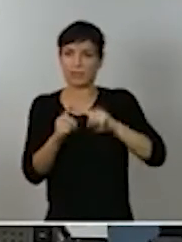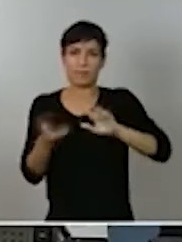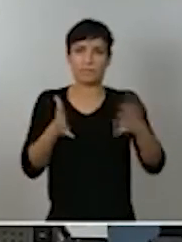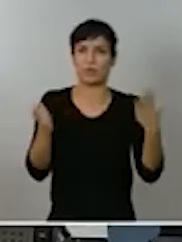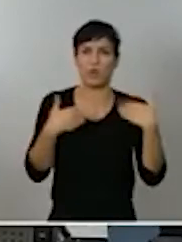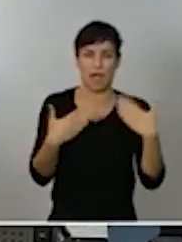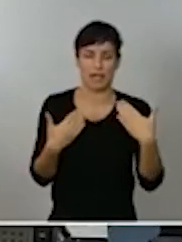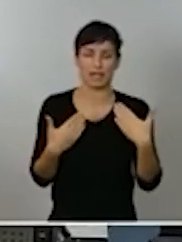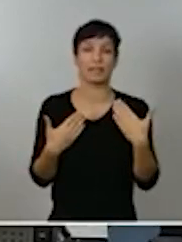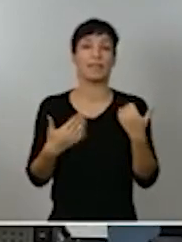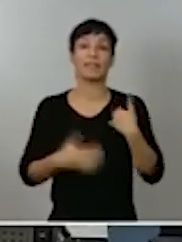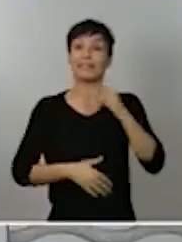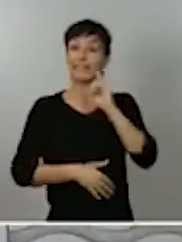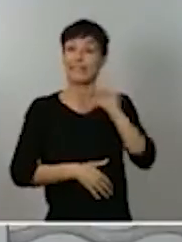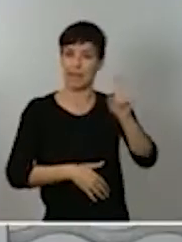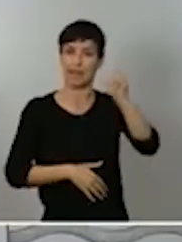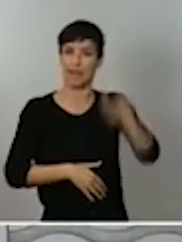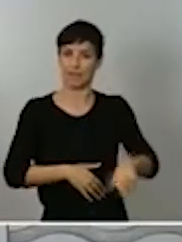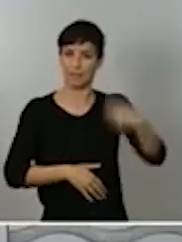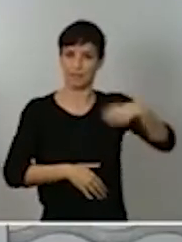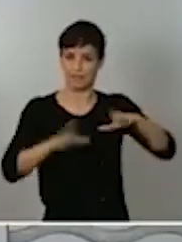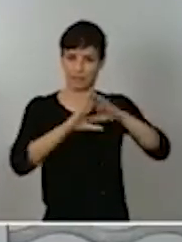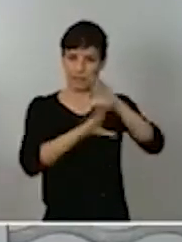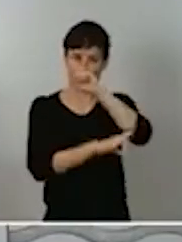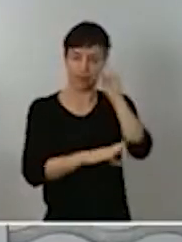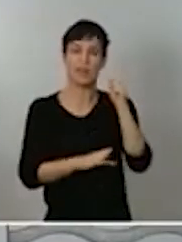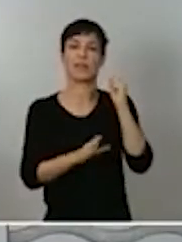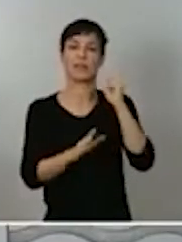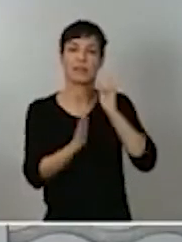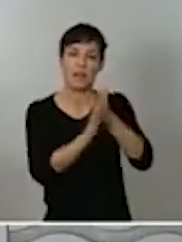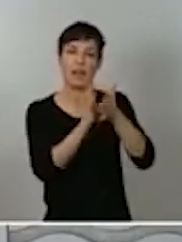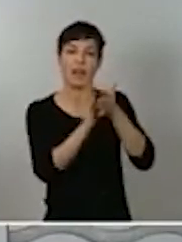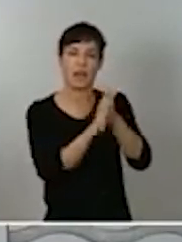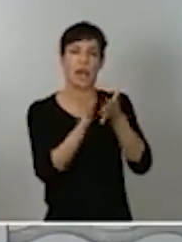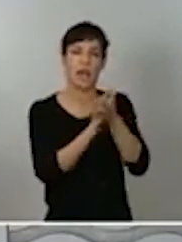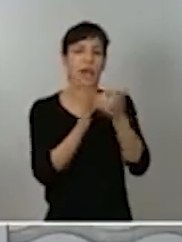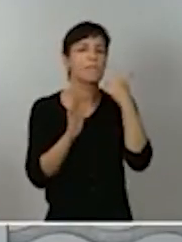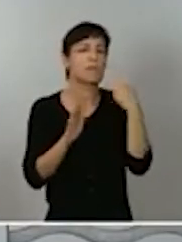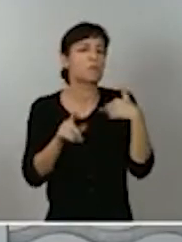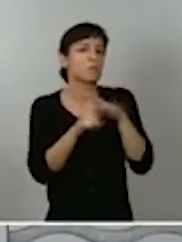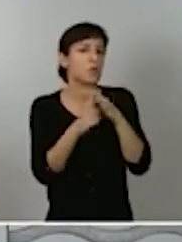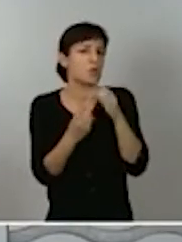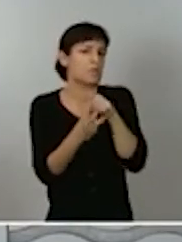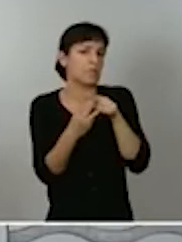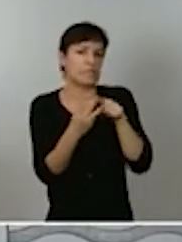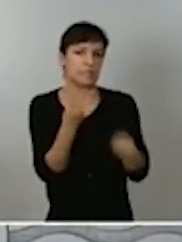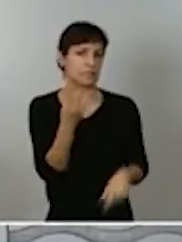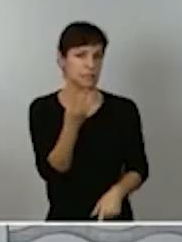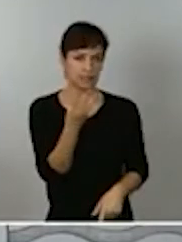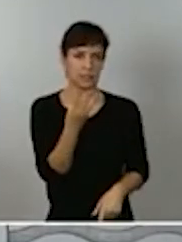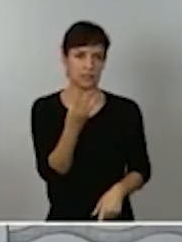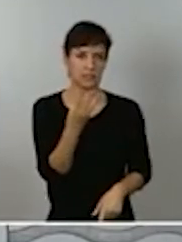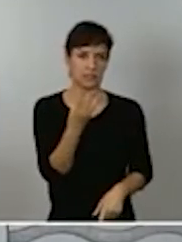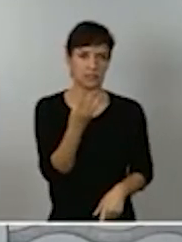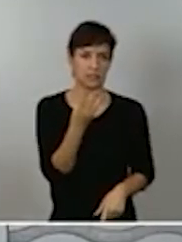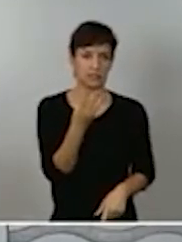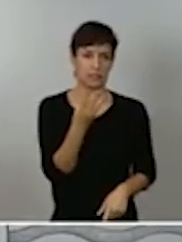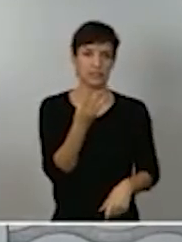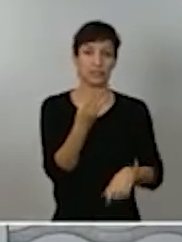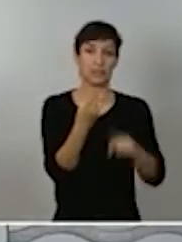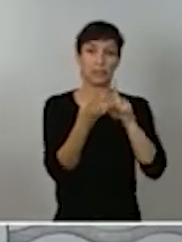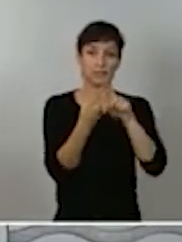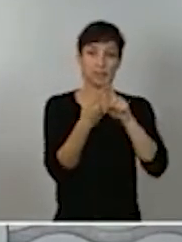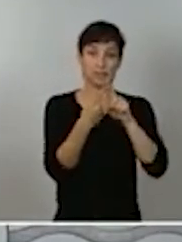presidente le trasladó a la presidenta de la Comunidad Autónoma de Madrid que le proponía tres escenarios. En primer lugar, que la Comunidad